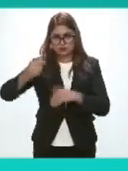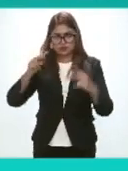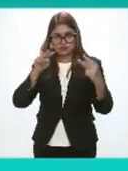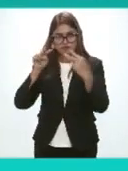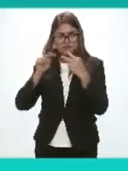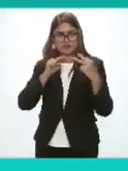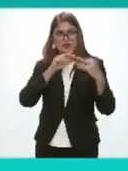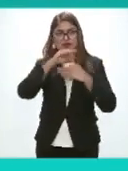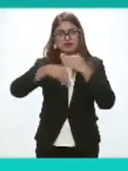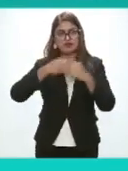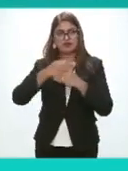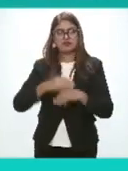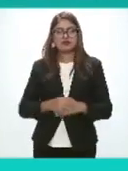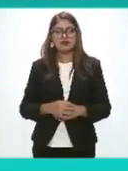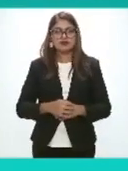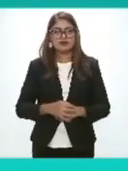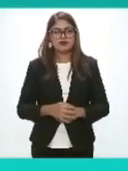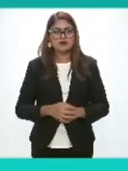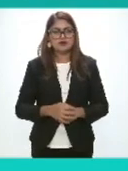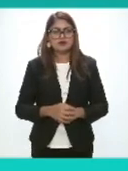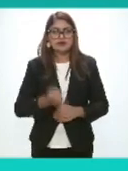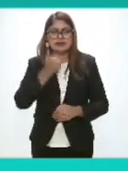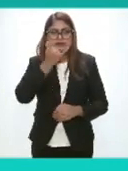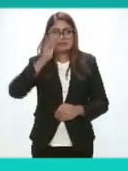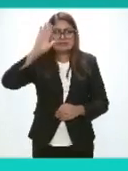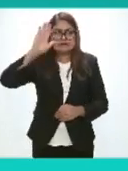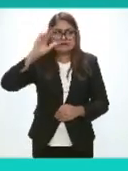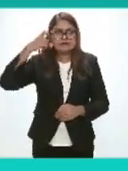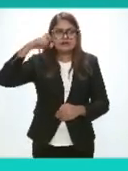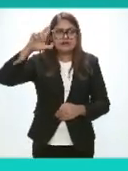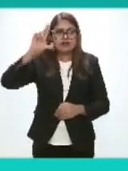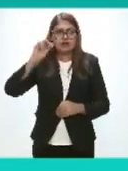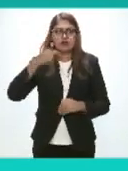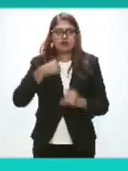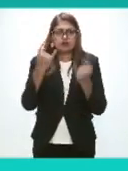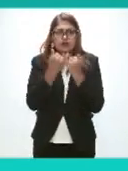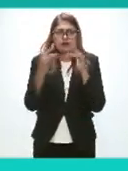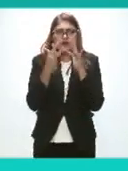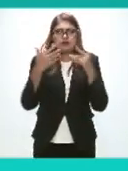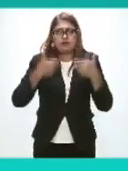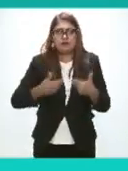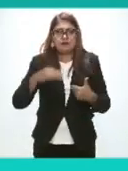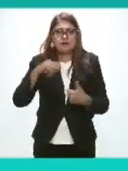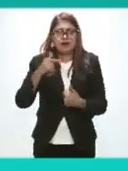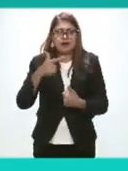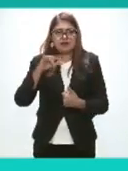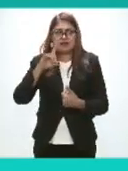No sé si Perdón Quintana Roo Presente Magda Lozaro